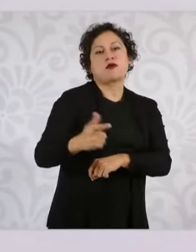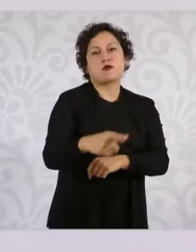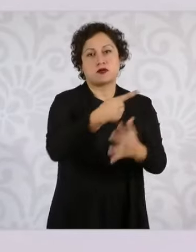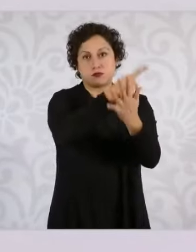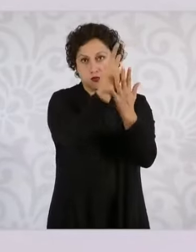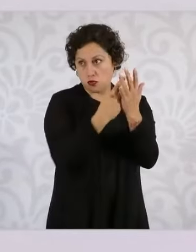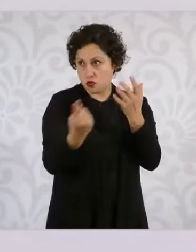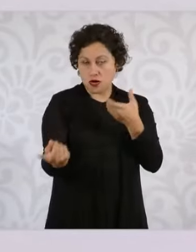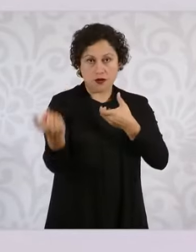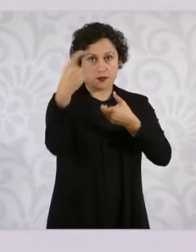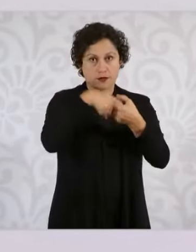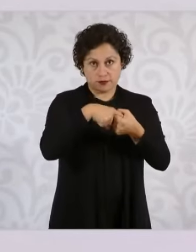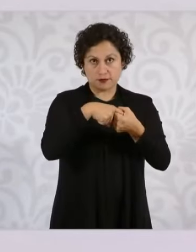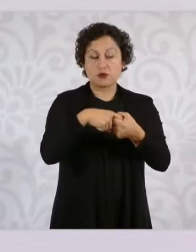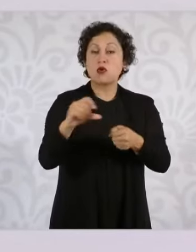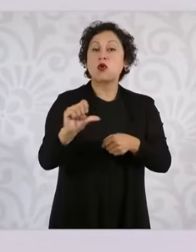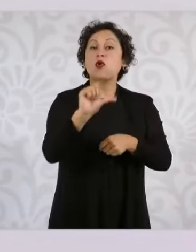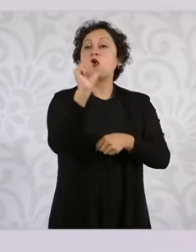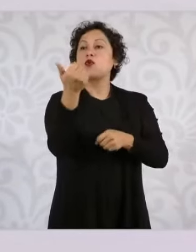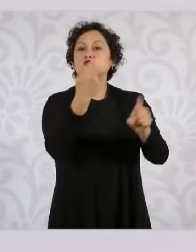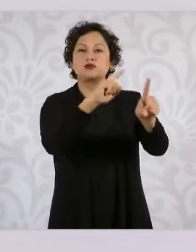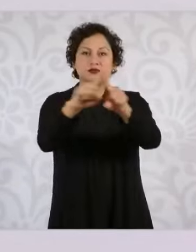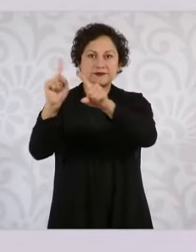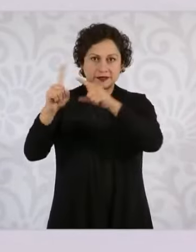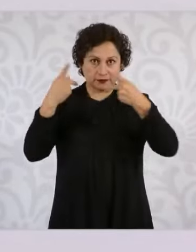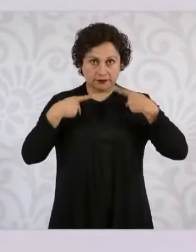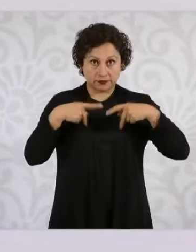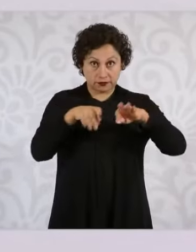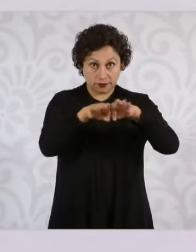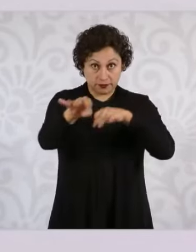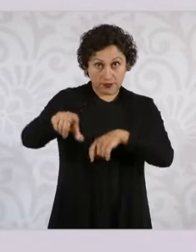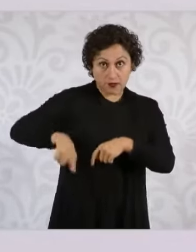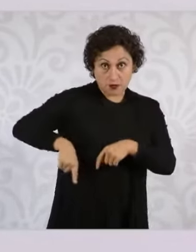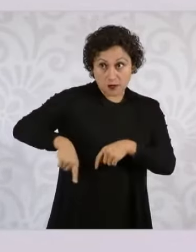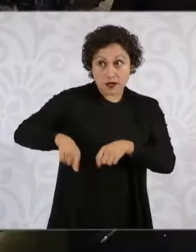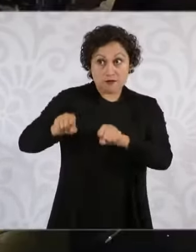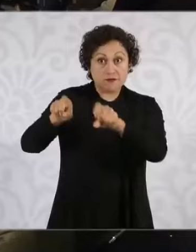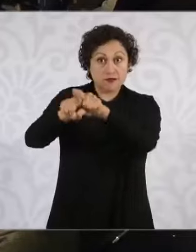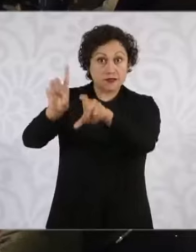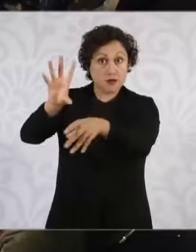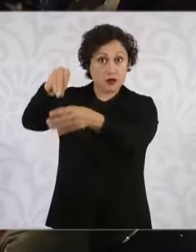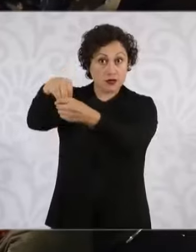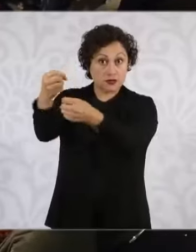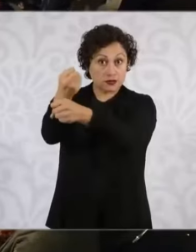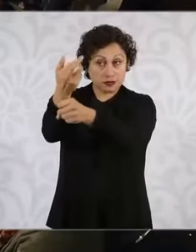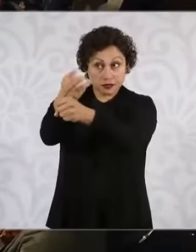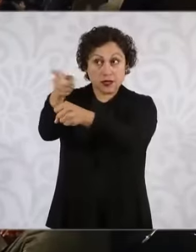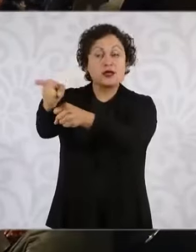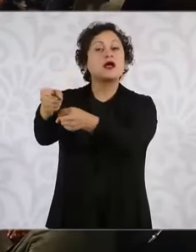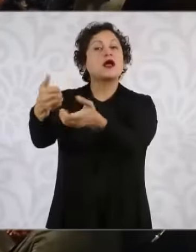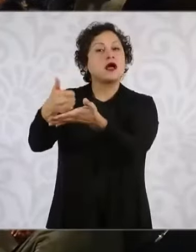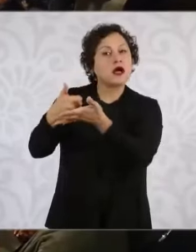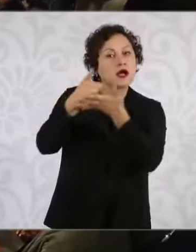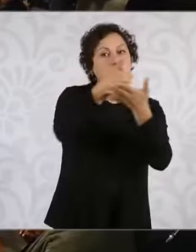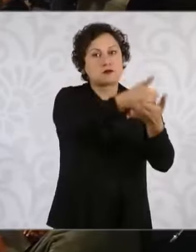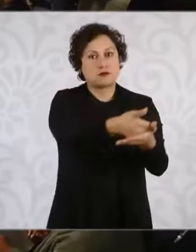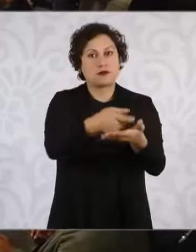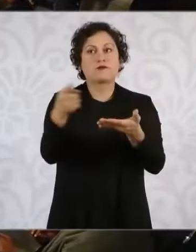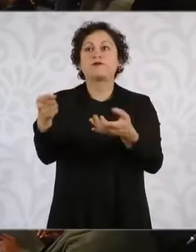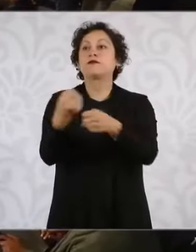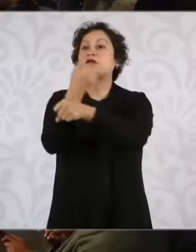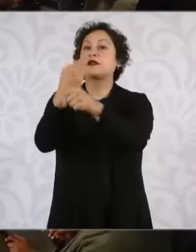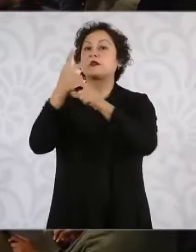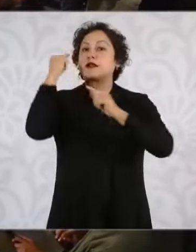servidores públicos de gobernación tienen que ir a apoyar. La Secretaría de Turismo va a ir a apoyar a Guerrero.